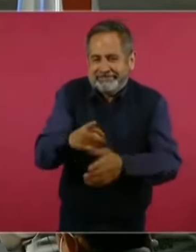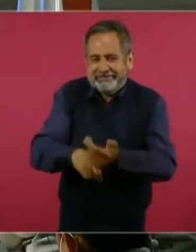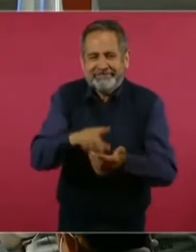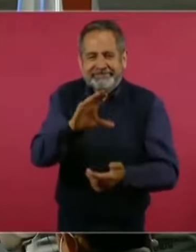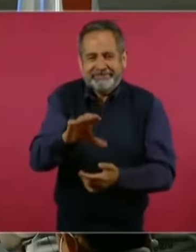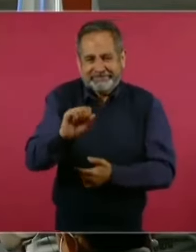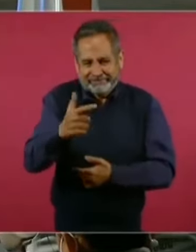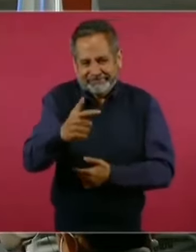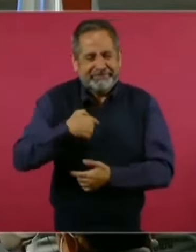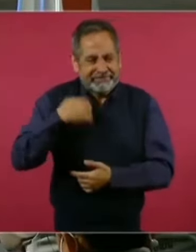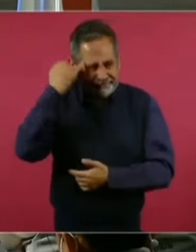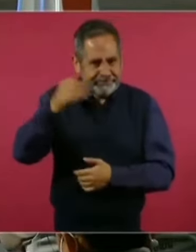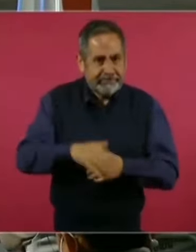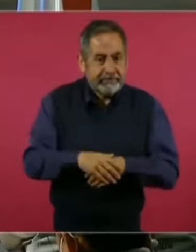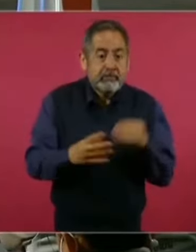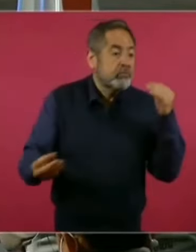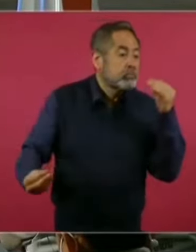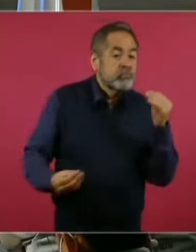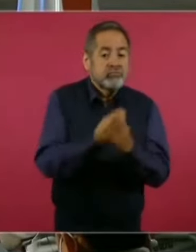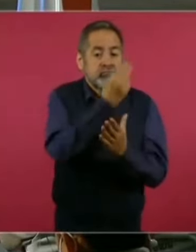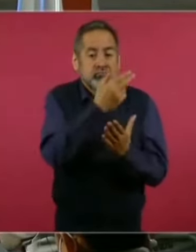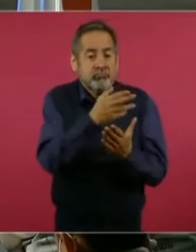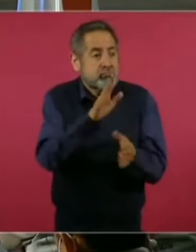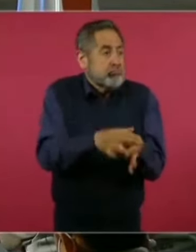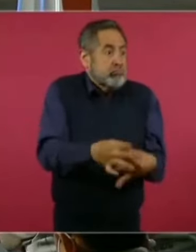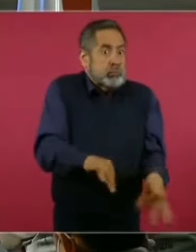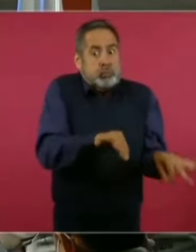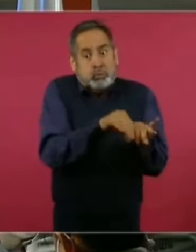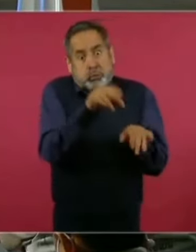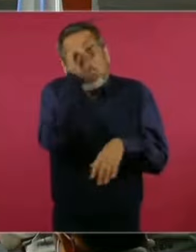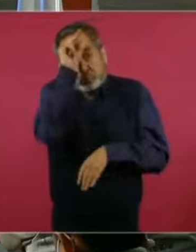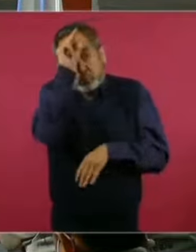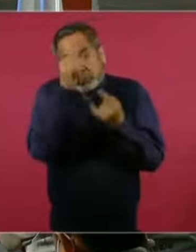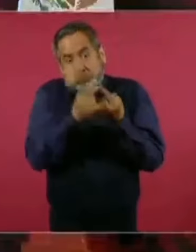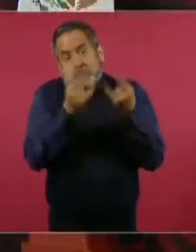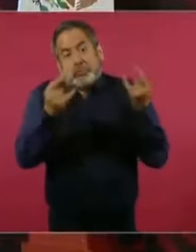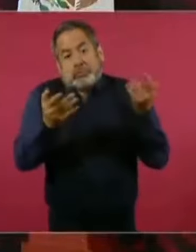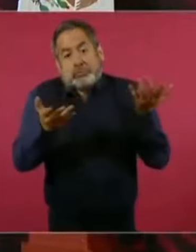¿Quién es el nuevo héroe de la oposición más inteligente de la historia?